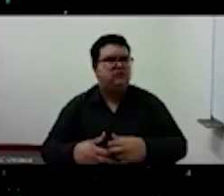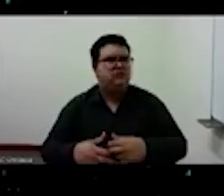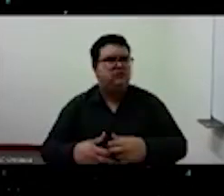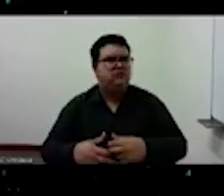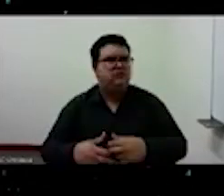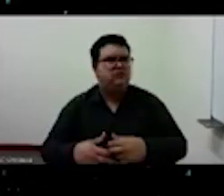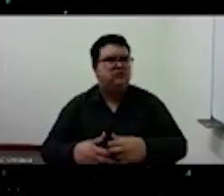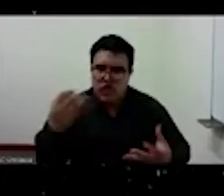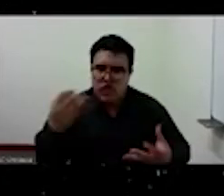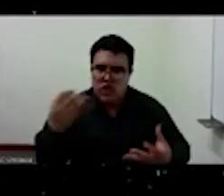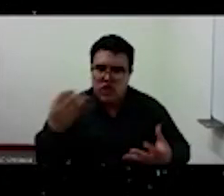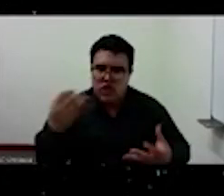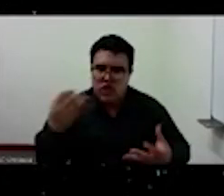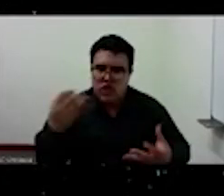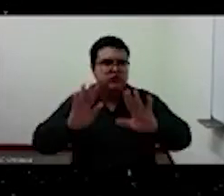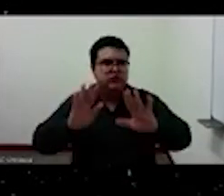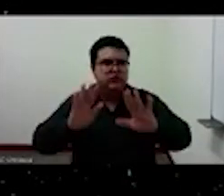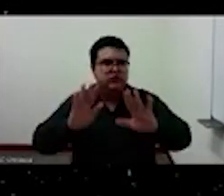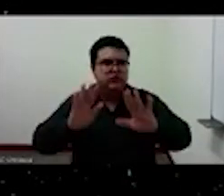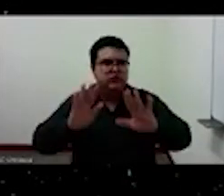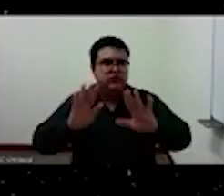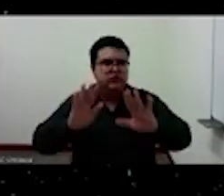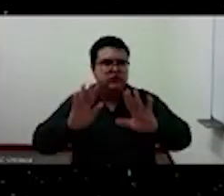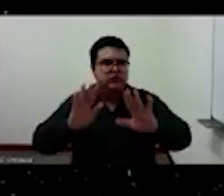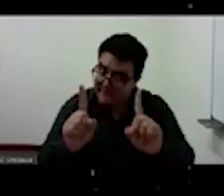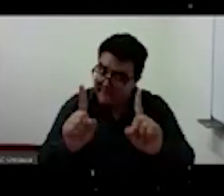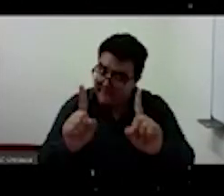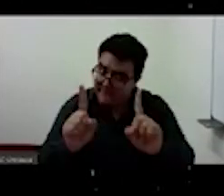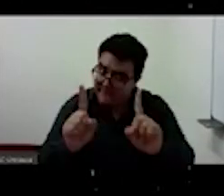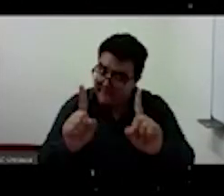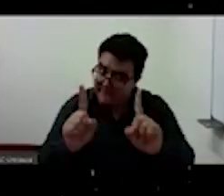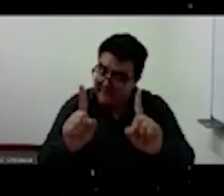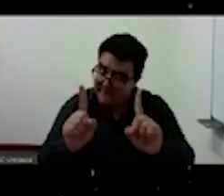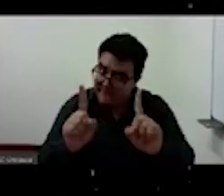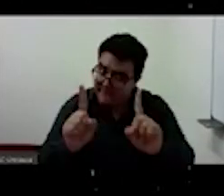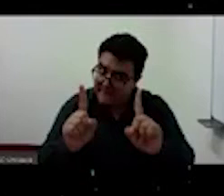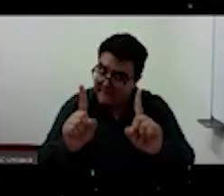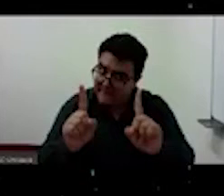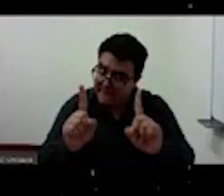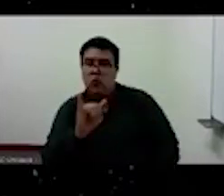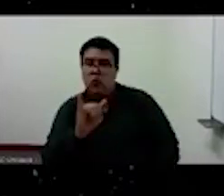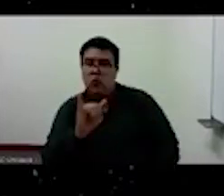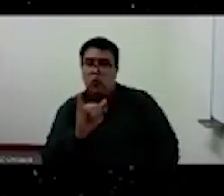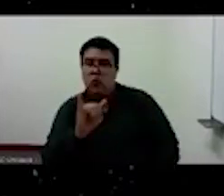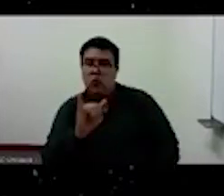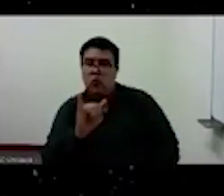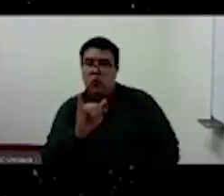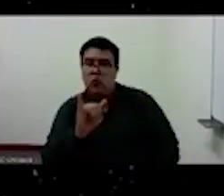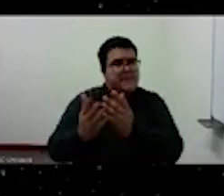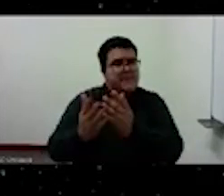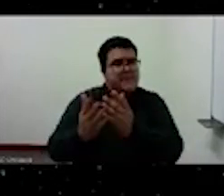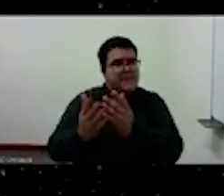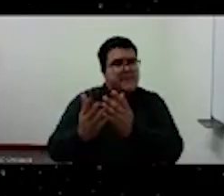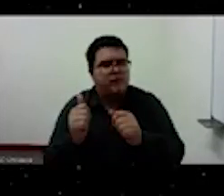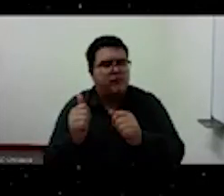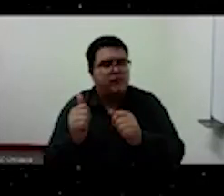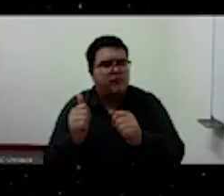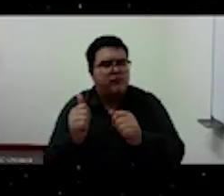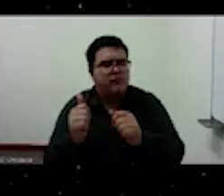al mismo tiempo pero Guattari nos dice que este espasmo